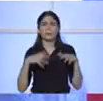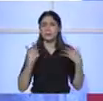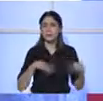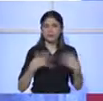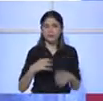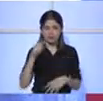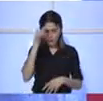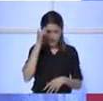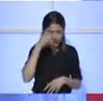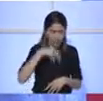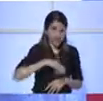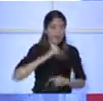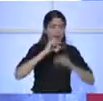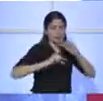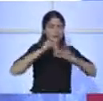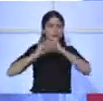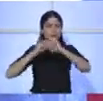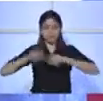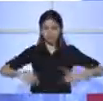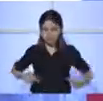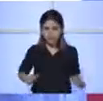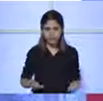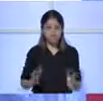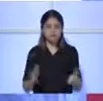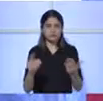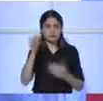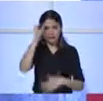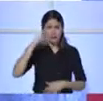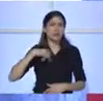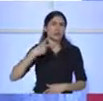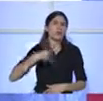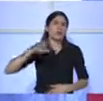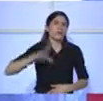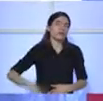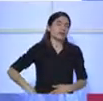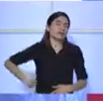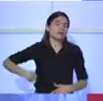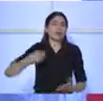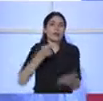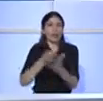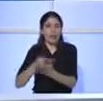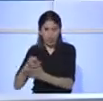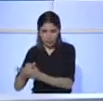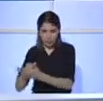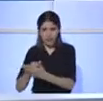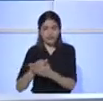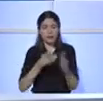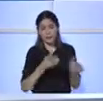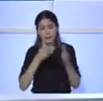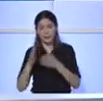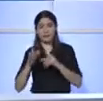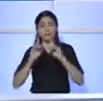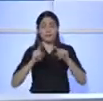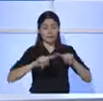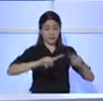Congreso para que se evite pagar dobles, por ejemplo, expropiaciones. Hemos evitado que se